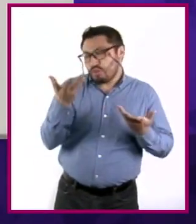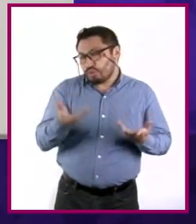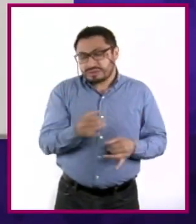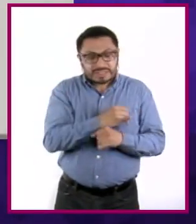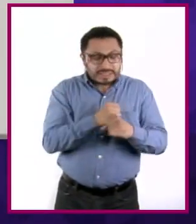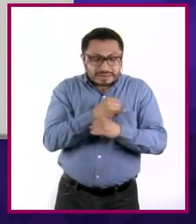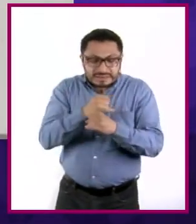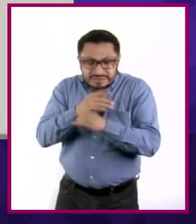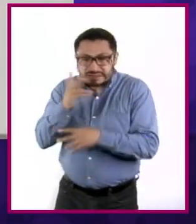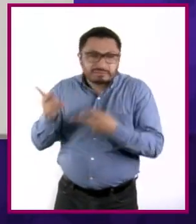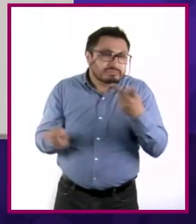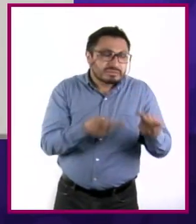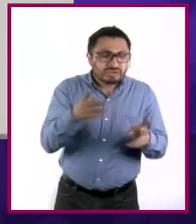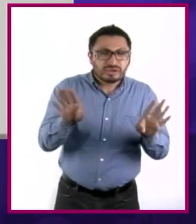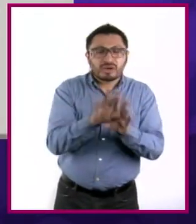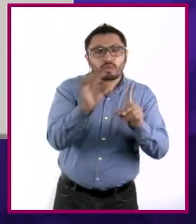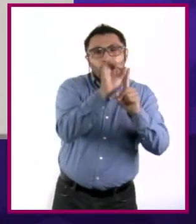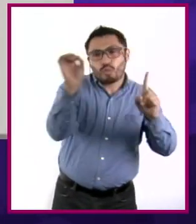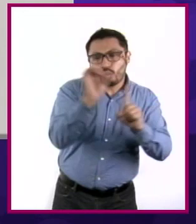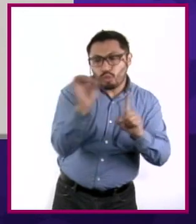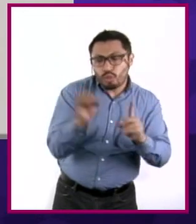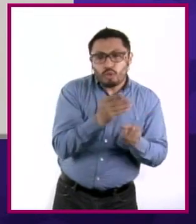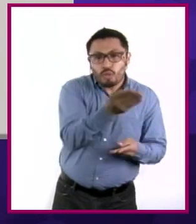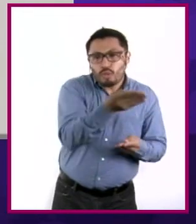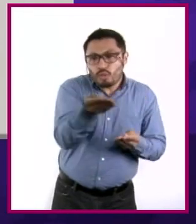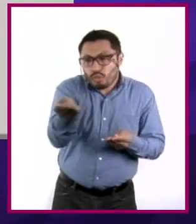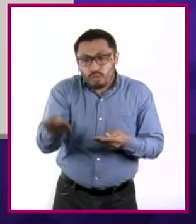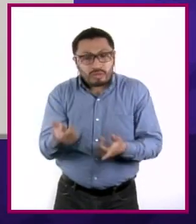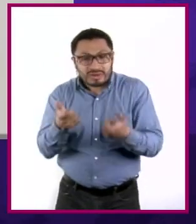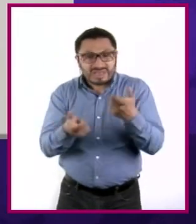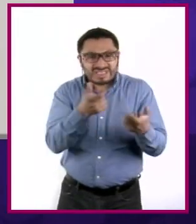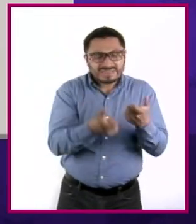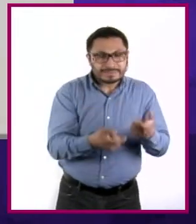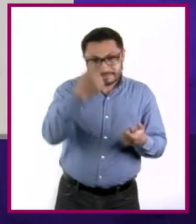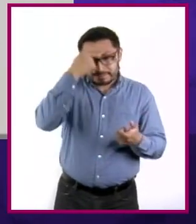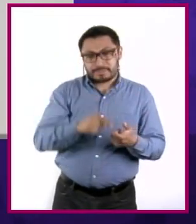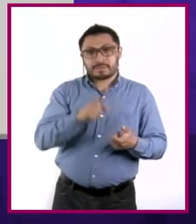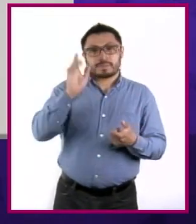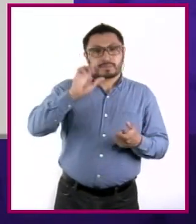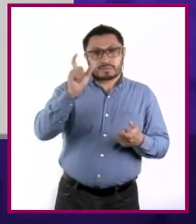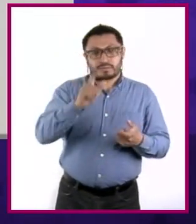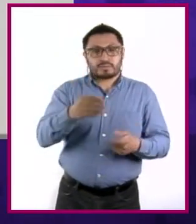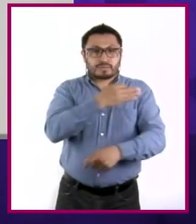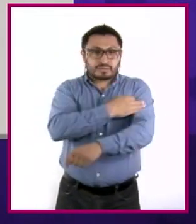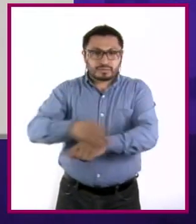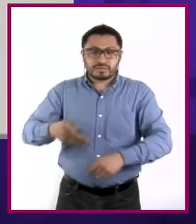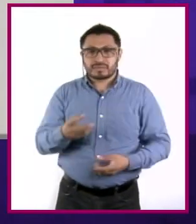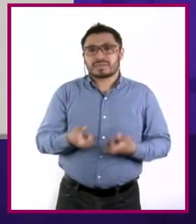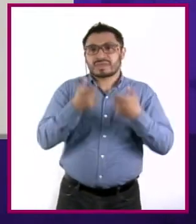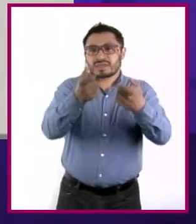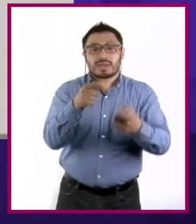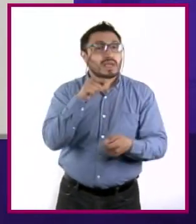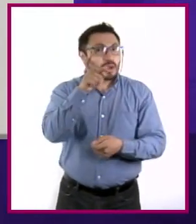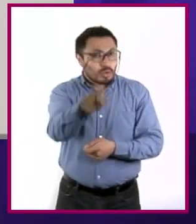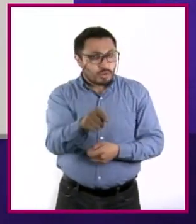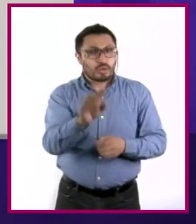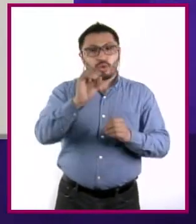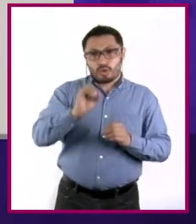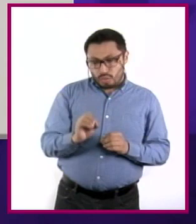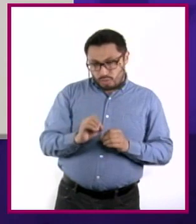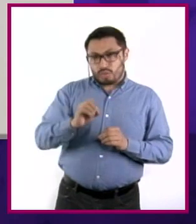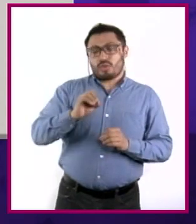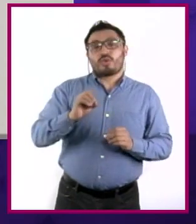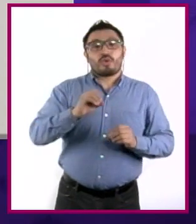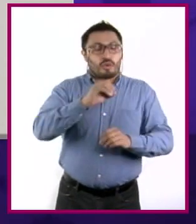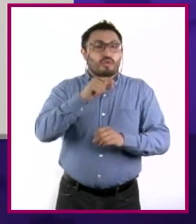y conocer cómo se distribuye el ingreso para que cuando tú recibas este ingreso por ti mismo ya sepas cómo ahorrar